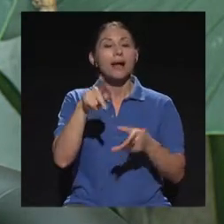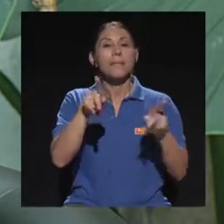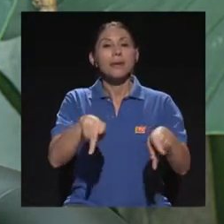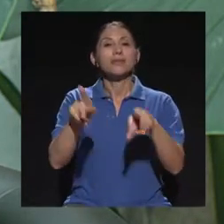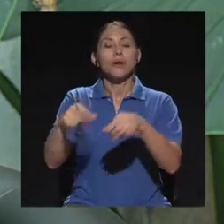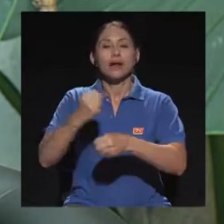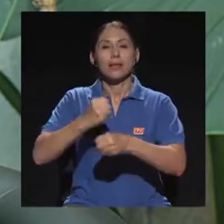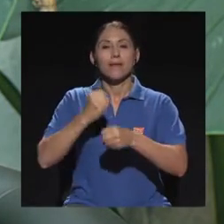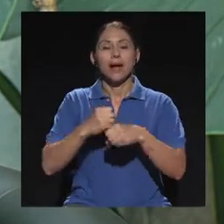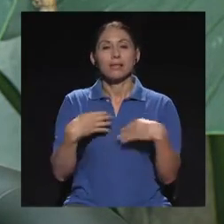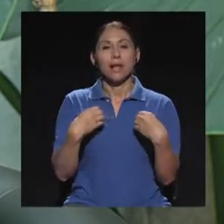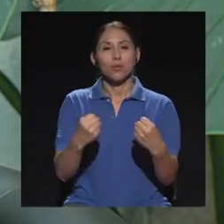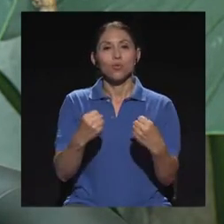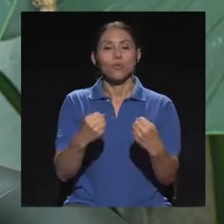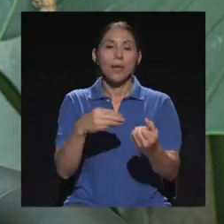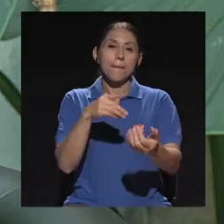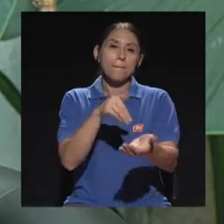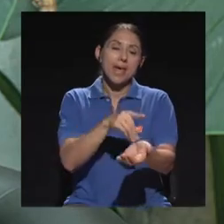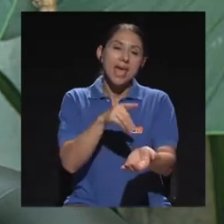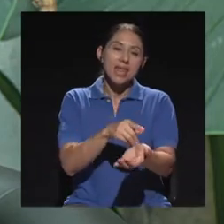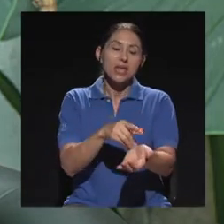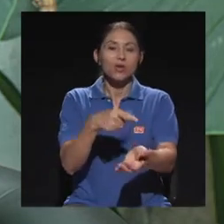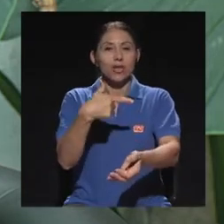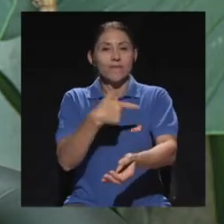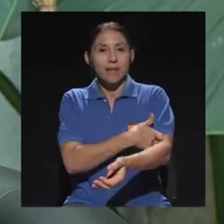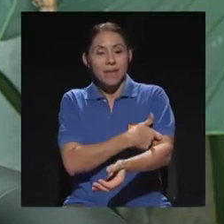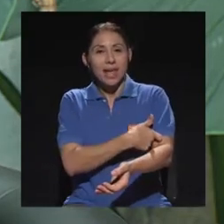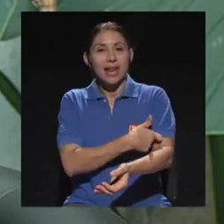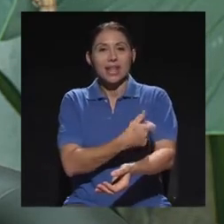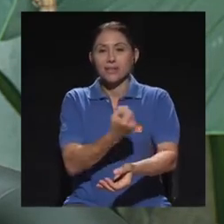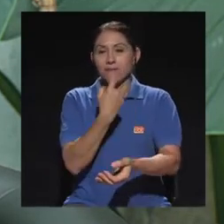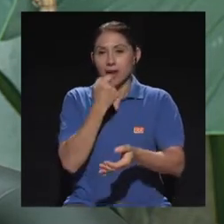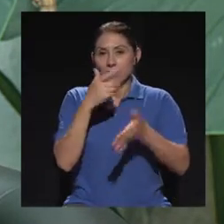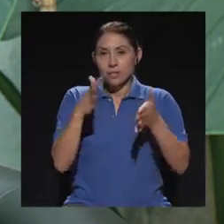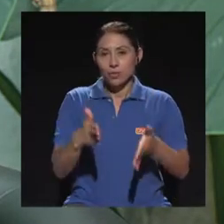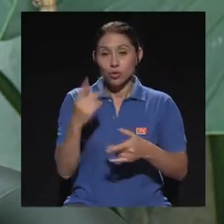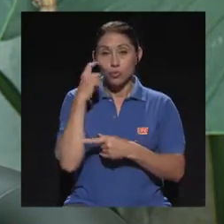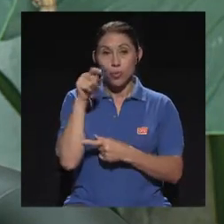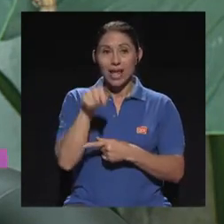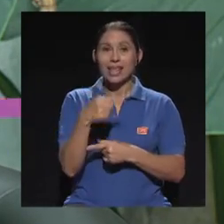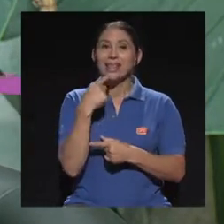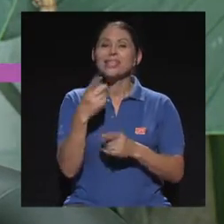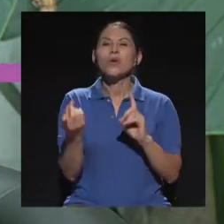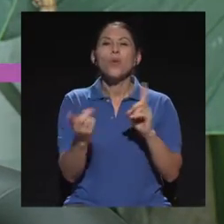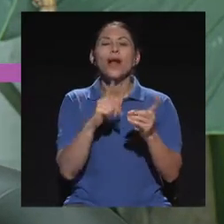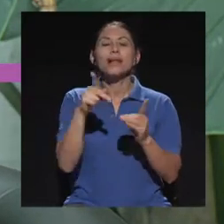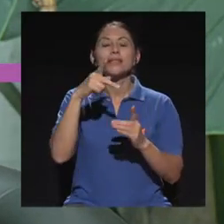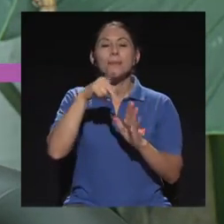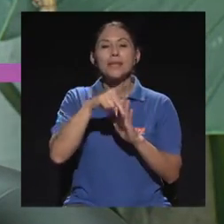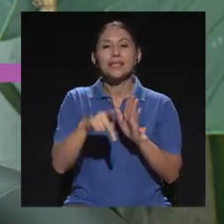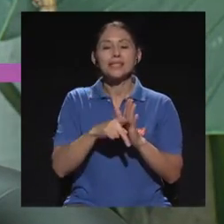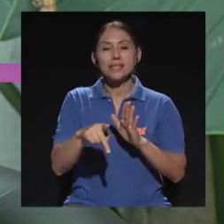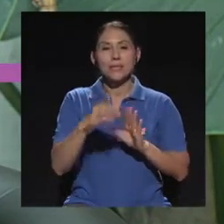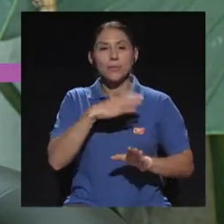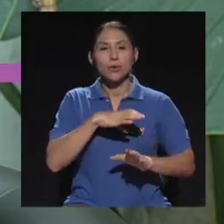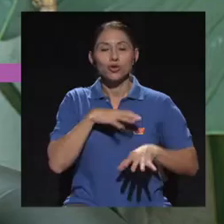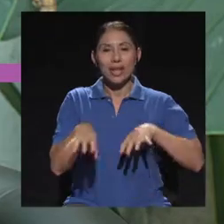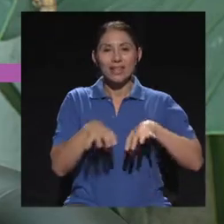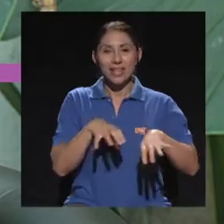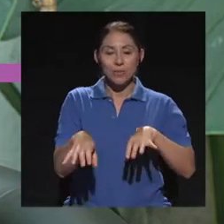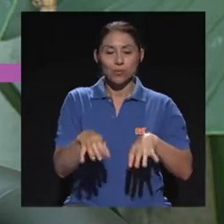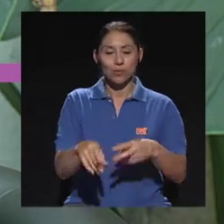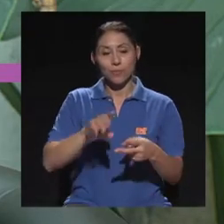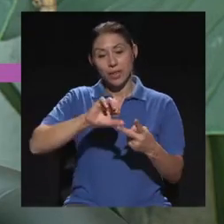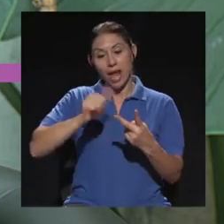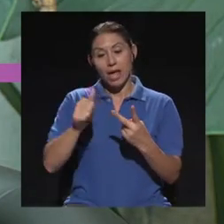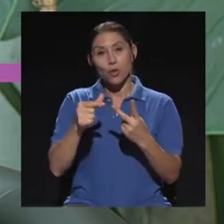para médicos, enfermeras, farmacéuticos, etcétera, porque vienen cuáles son los principios activos que tiene, mecanismos de acción, etcétera.